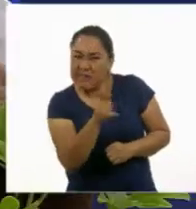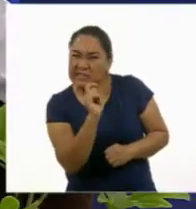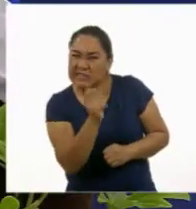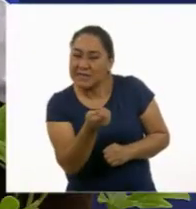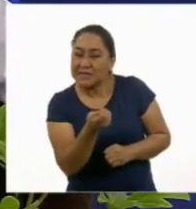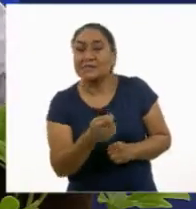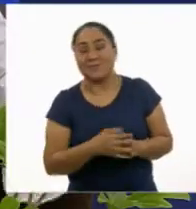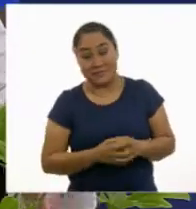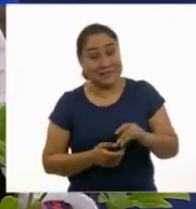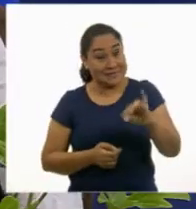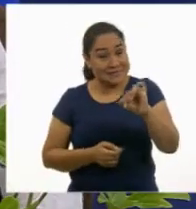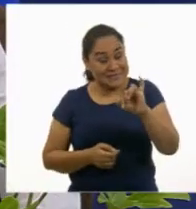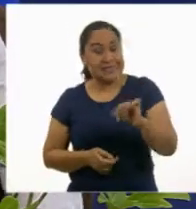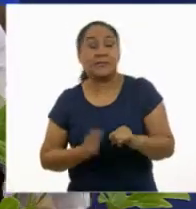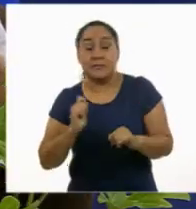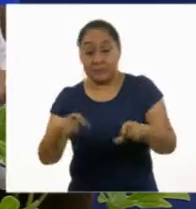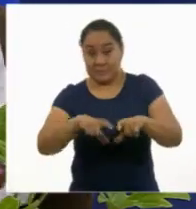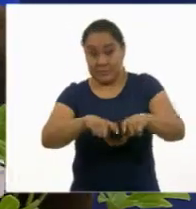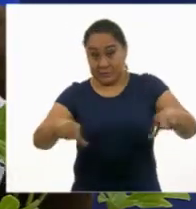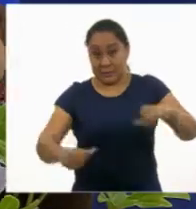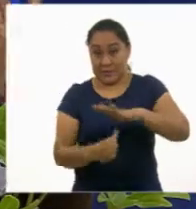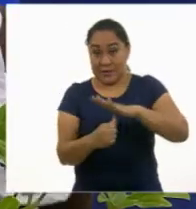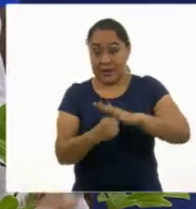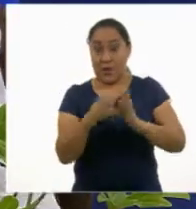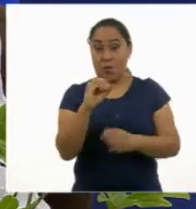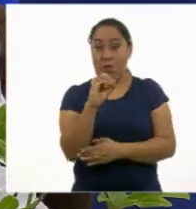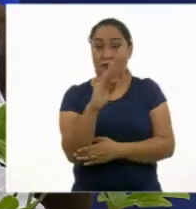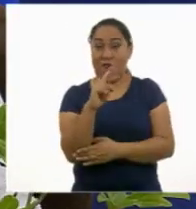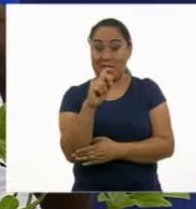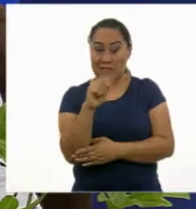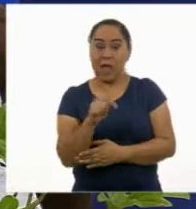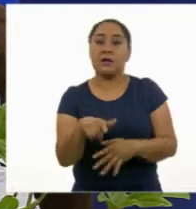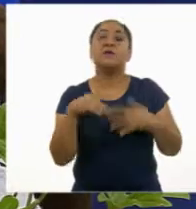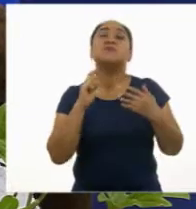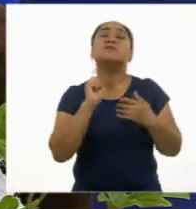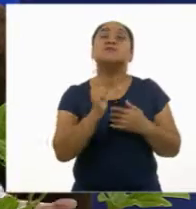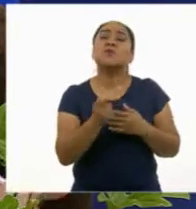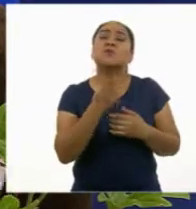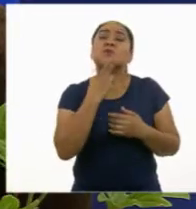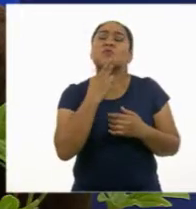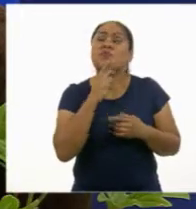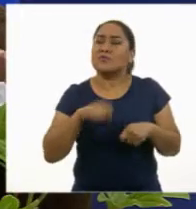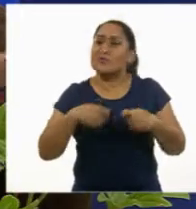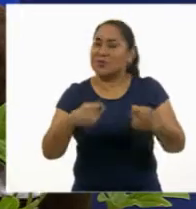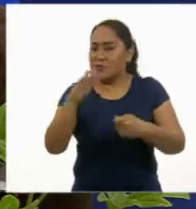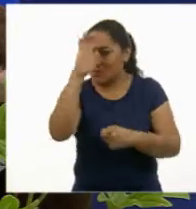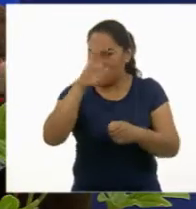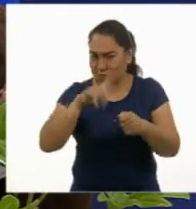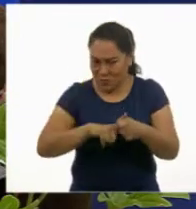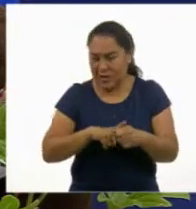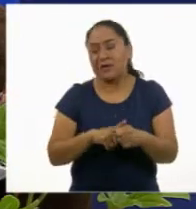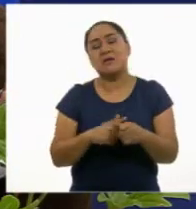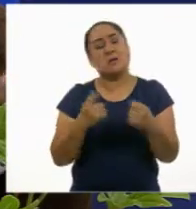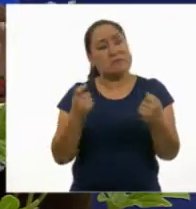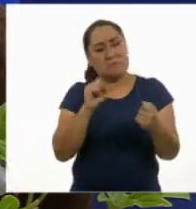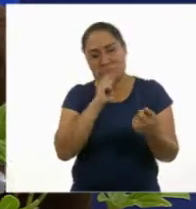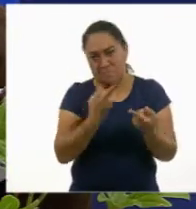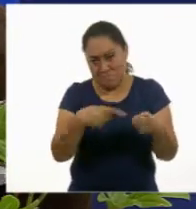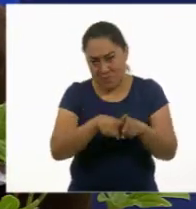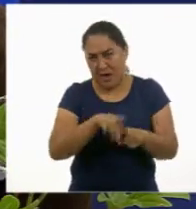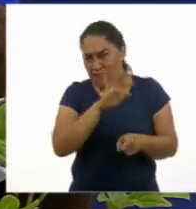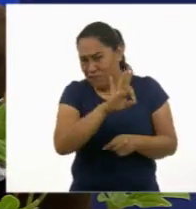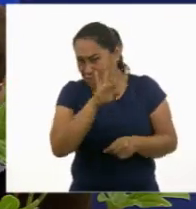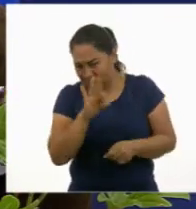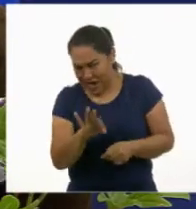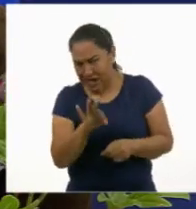Sí, sí, de poner la ofrenda, que es parte de nuestras riquezas. Aunque celebramos la misma fecha, no